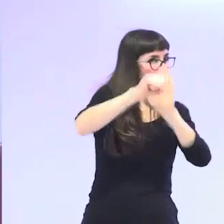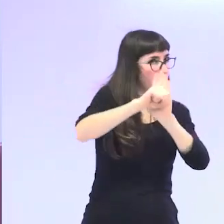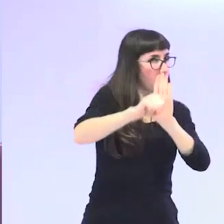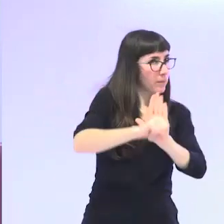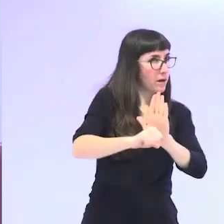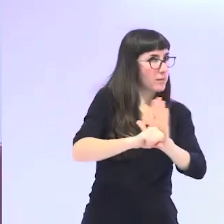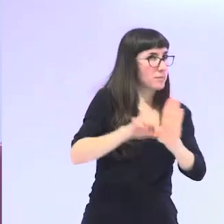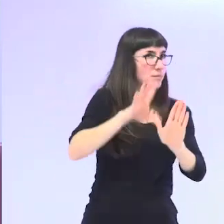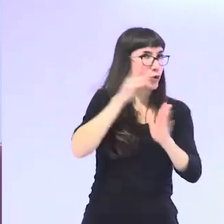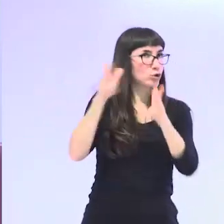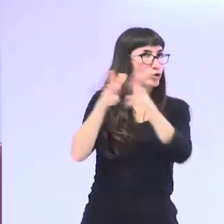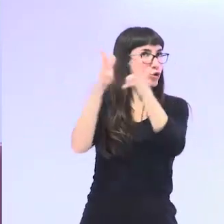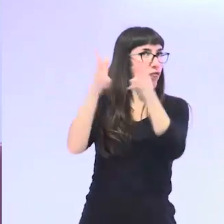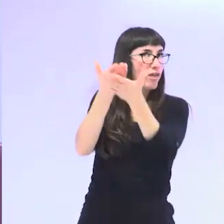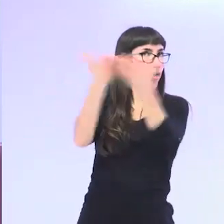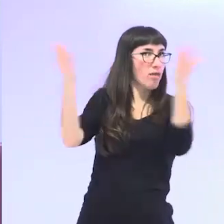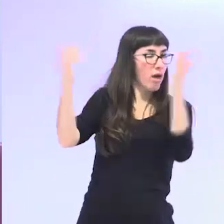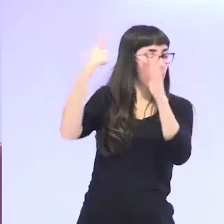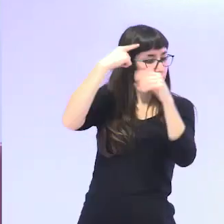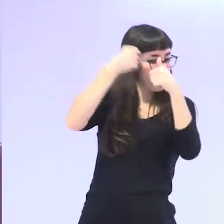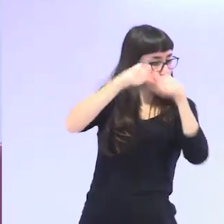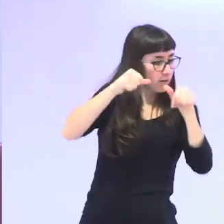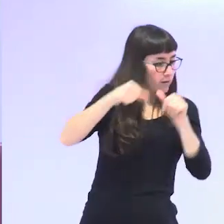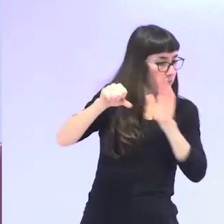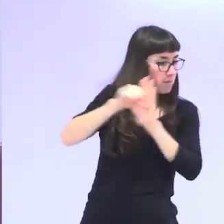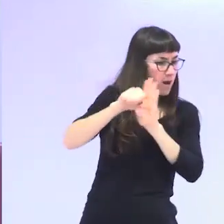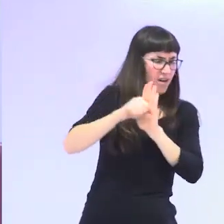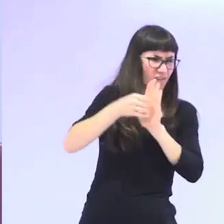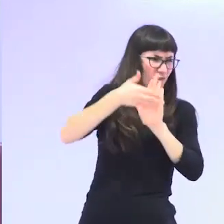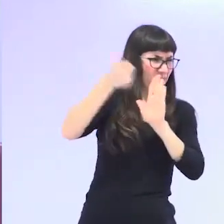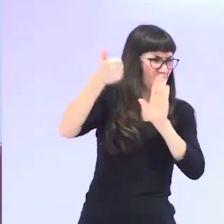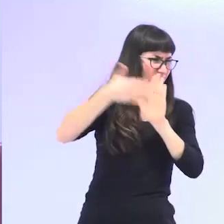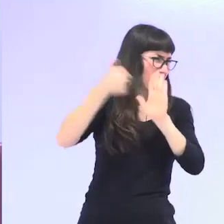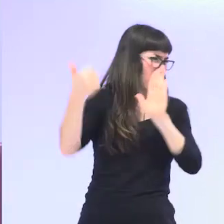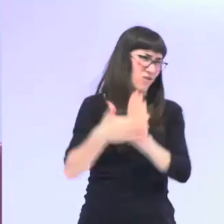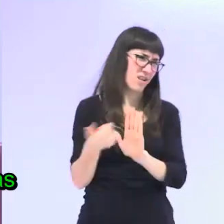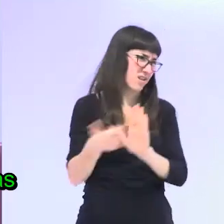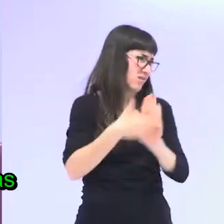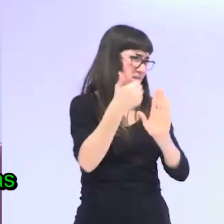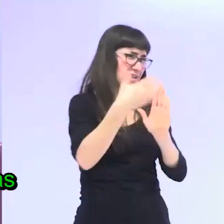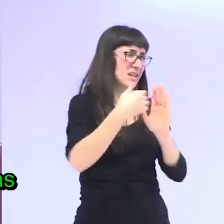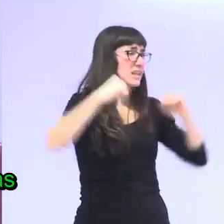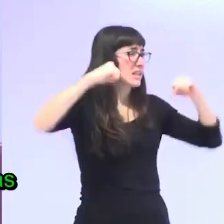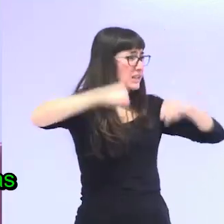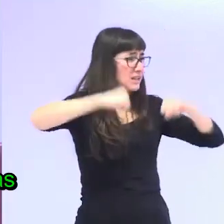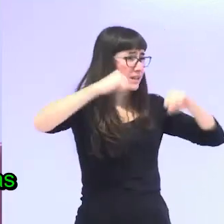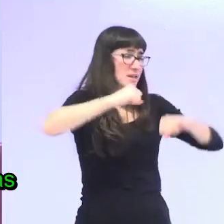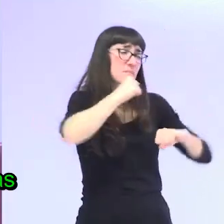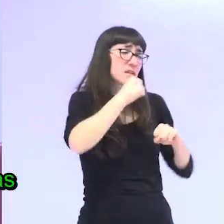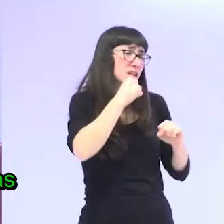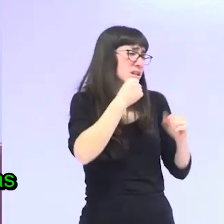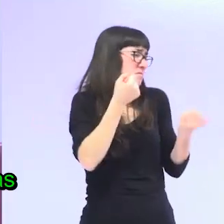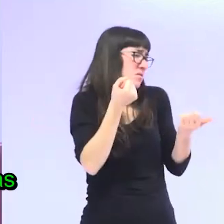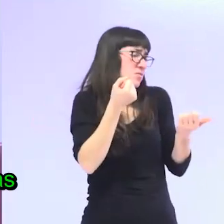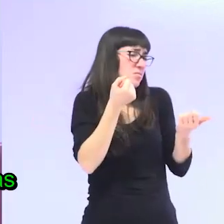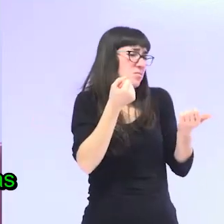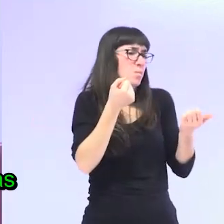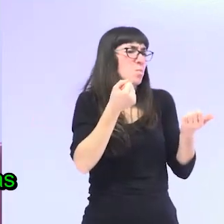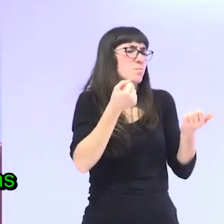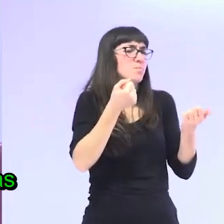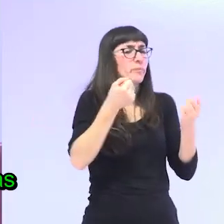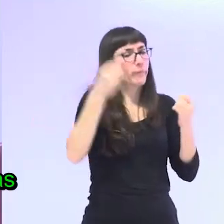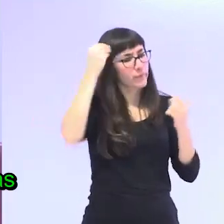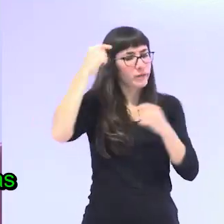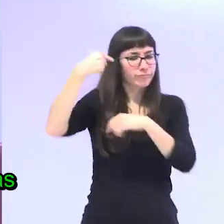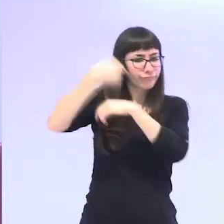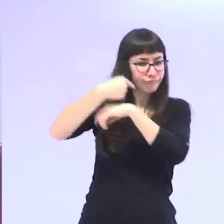ha impuesto esta sociedad que envejecer es un proceso natural y que llegar a la vejez podemos romper con muchas de las cosas que la